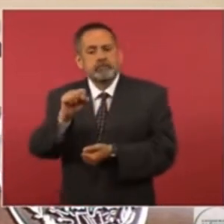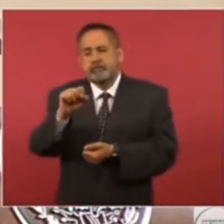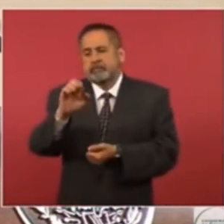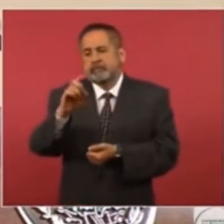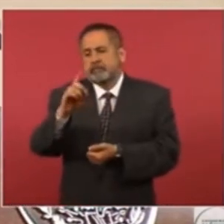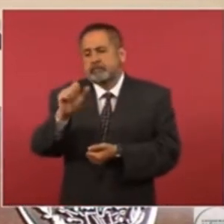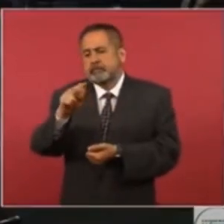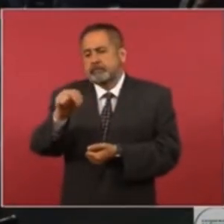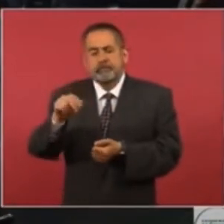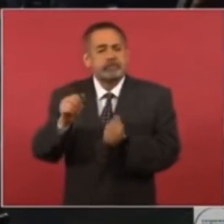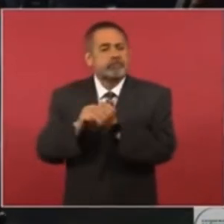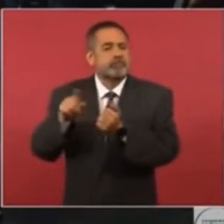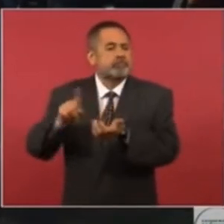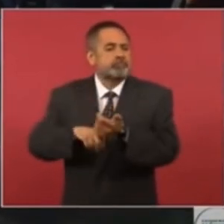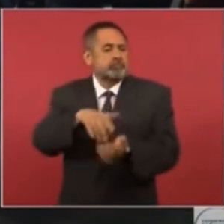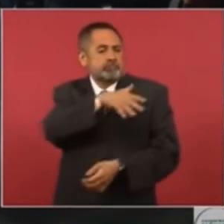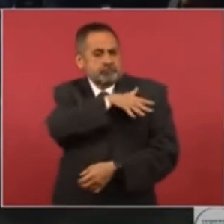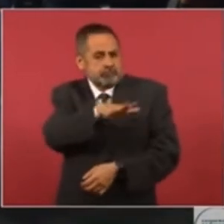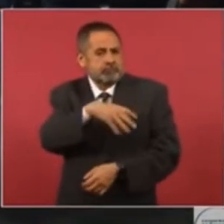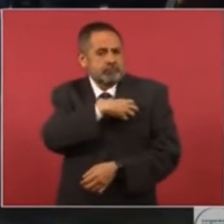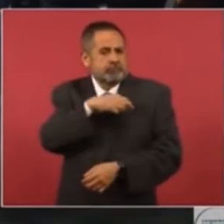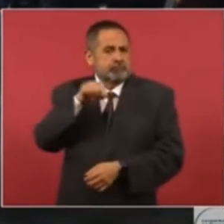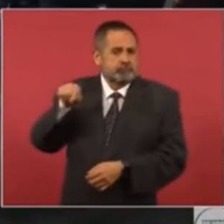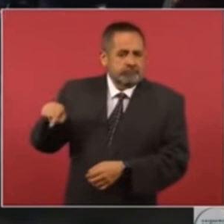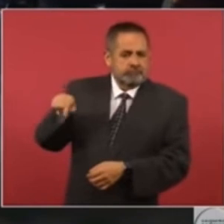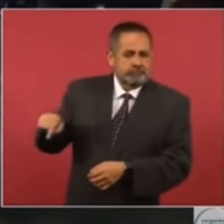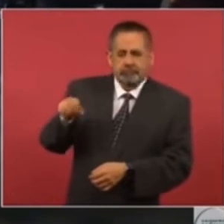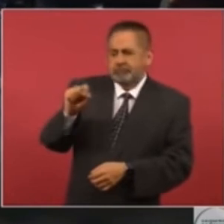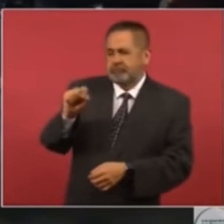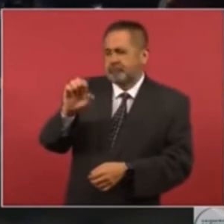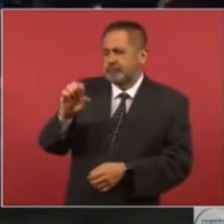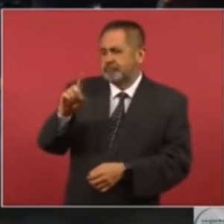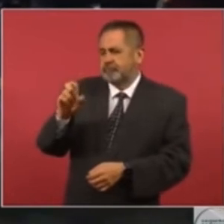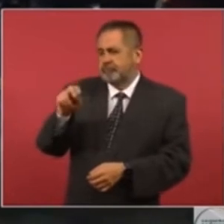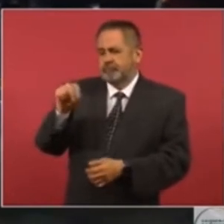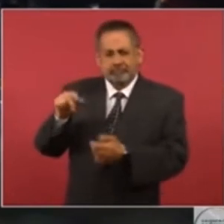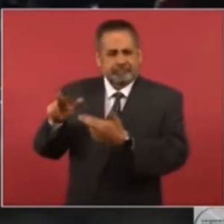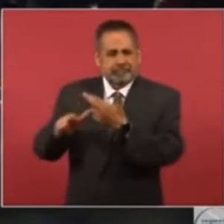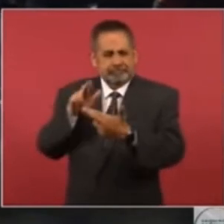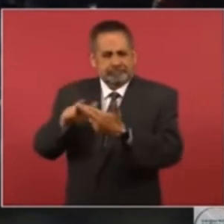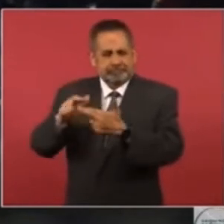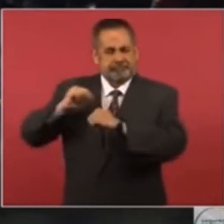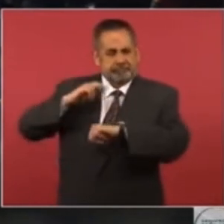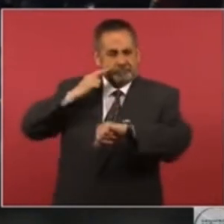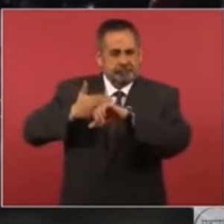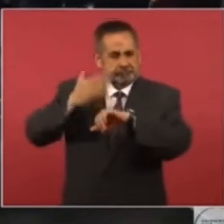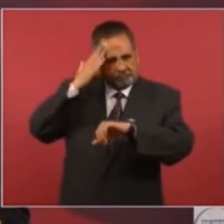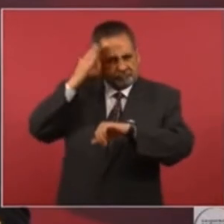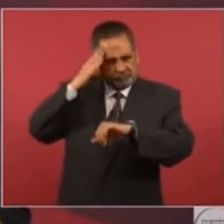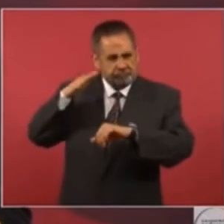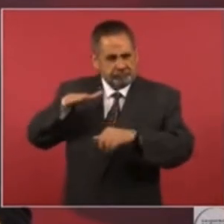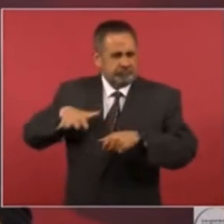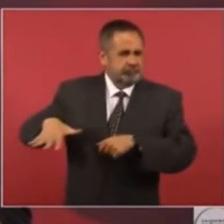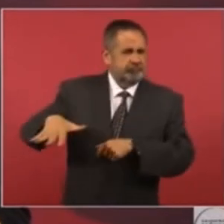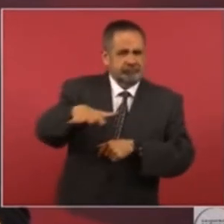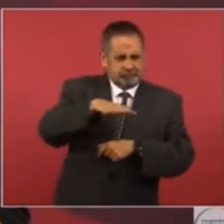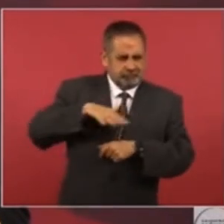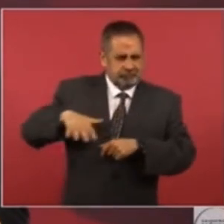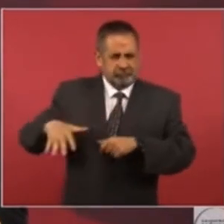comandantes de región, comandantes de zona,